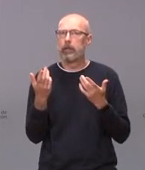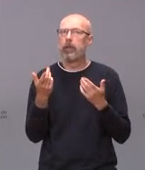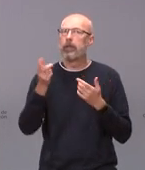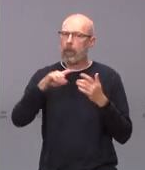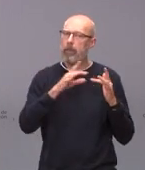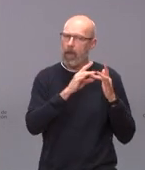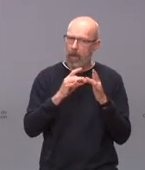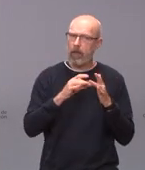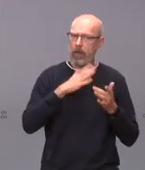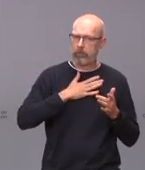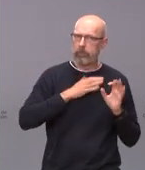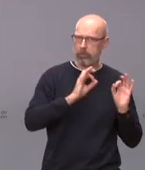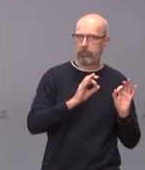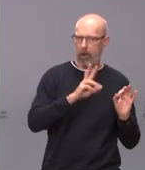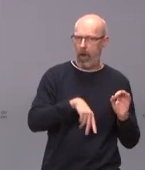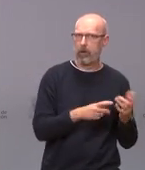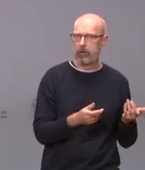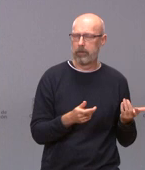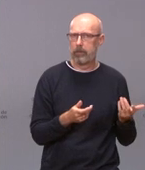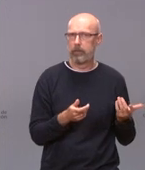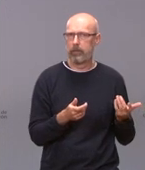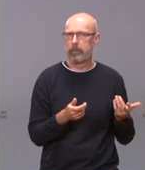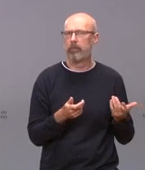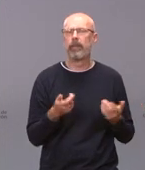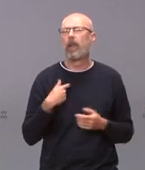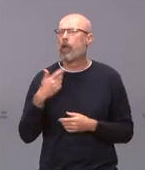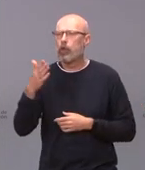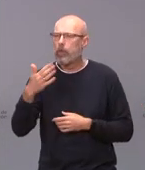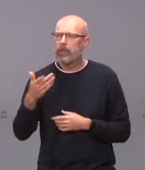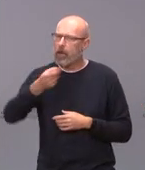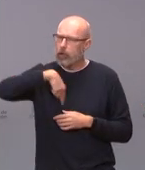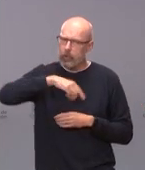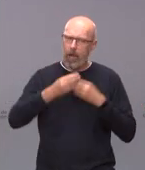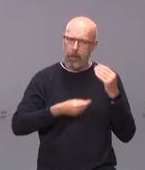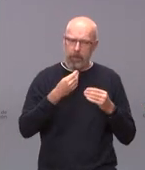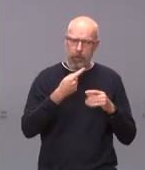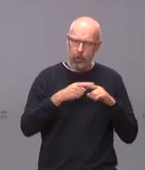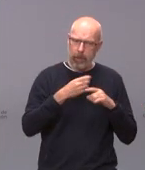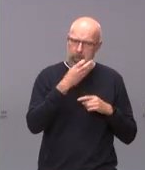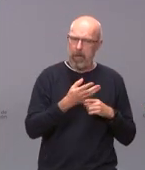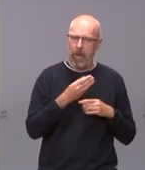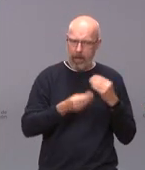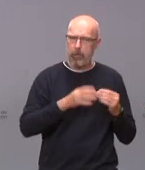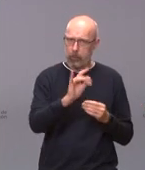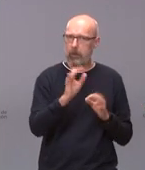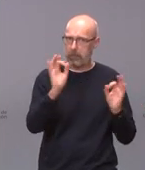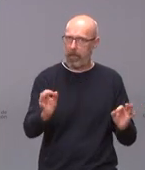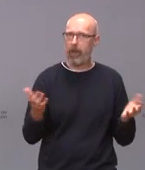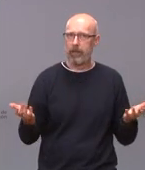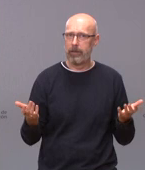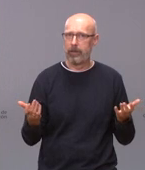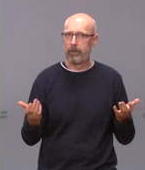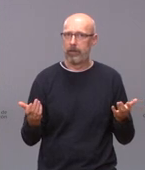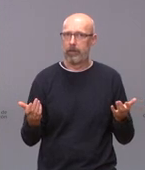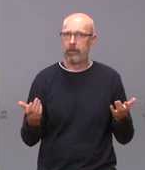lideramos la vacunación no pasa nada a veces hacemos las cosas bien no pasa nada a veces hacemos las cosas bien y